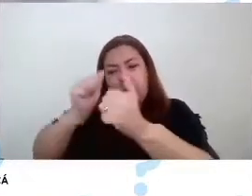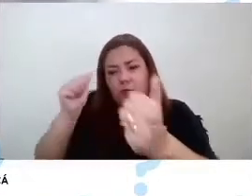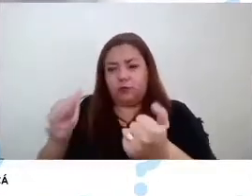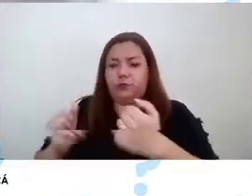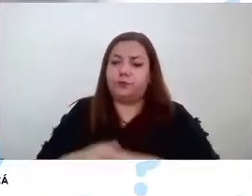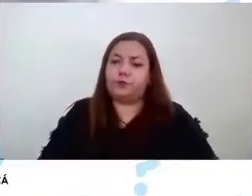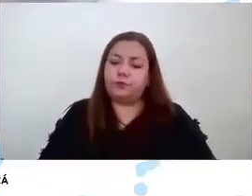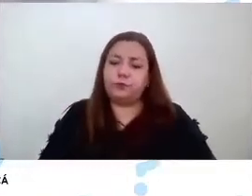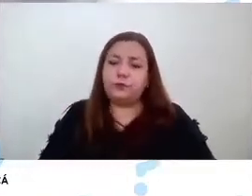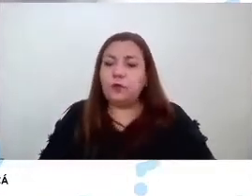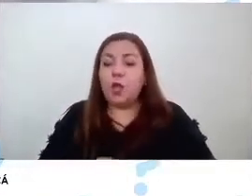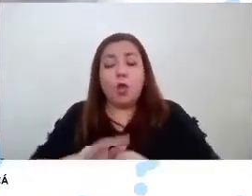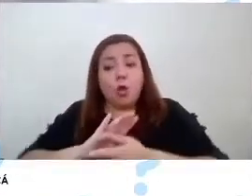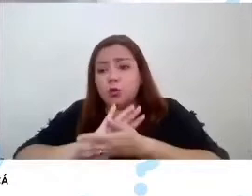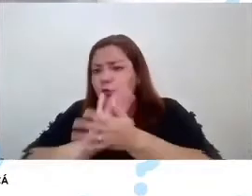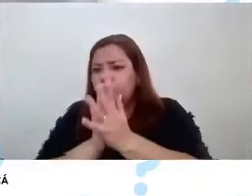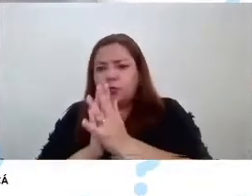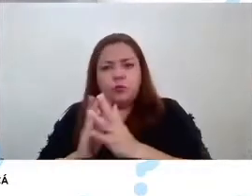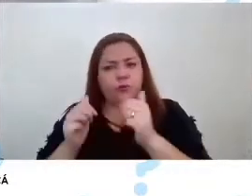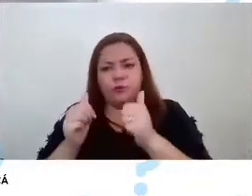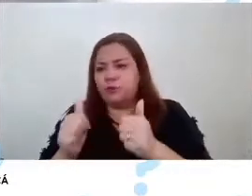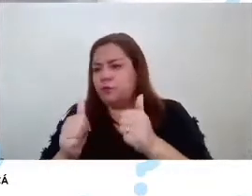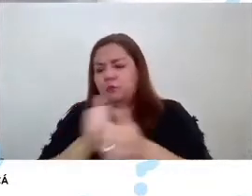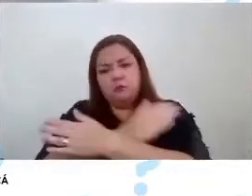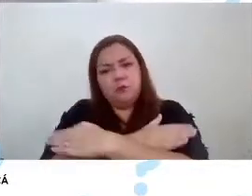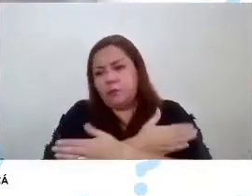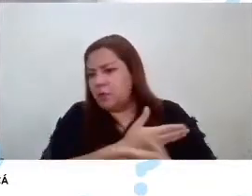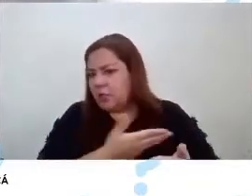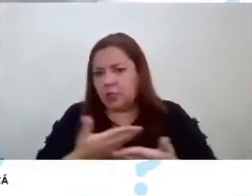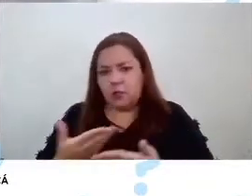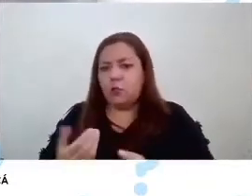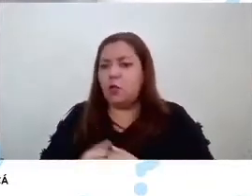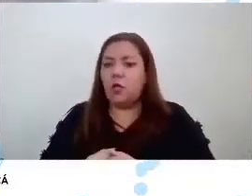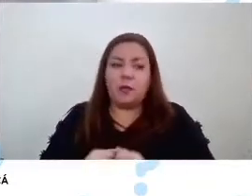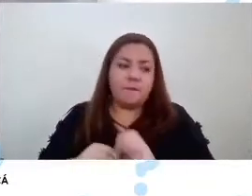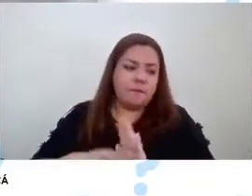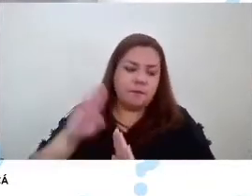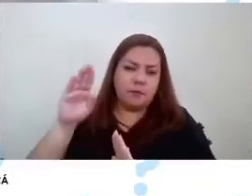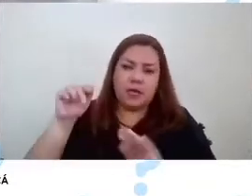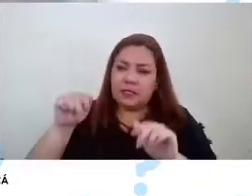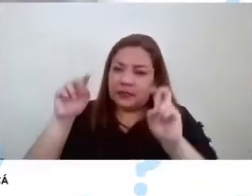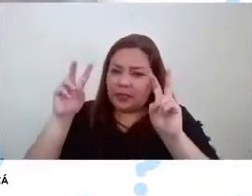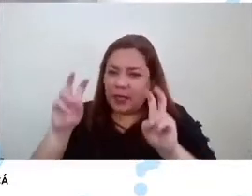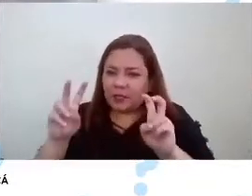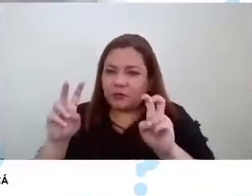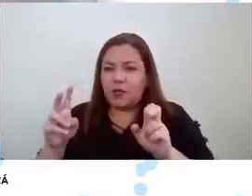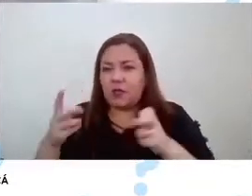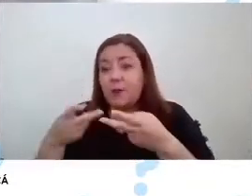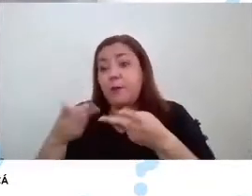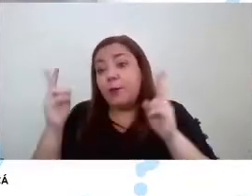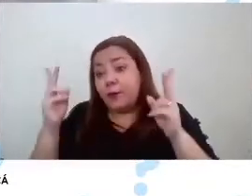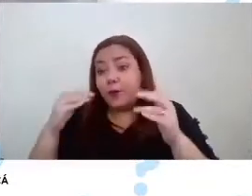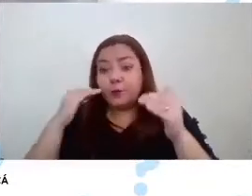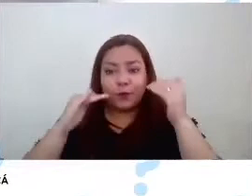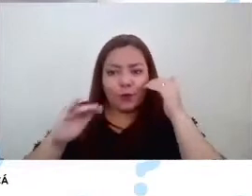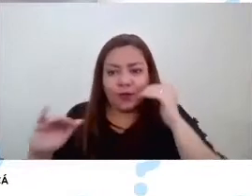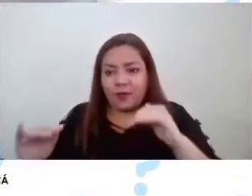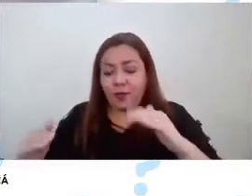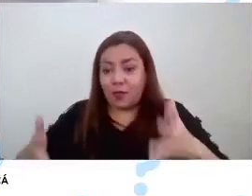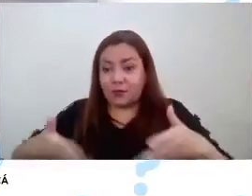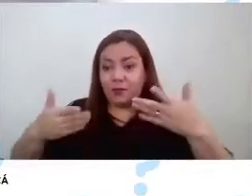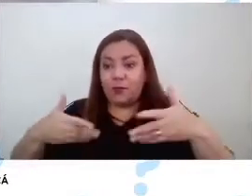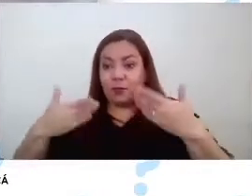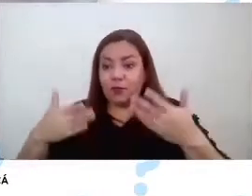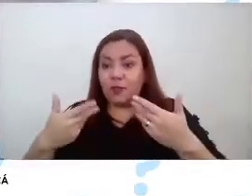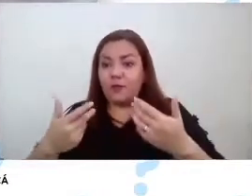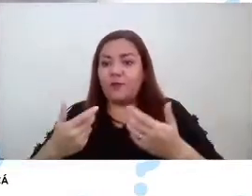todos están todos súper bienvenidos y sobre todo en este caso que el público es los niños que se motiven que